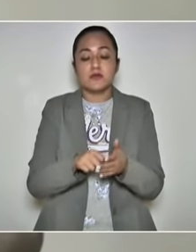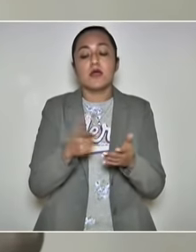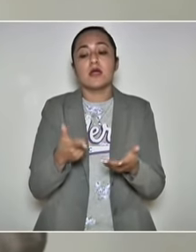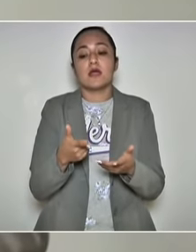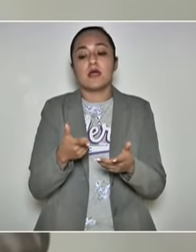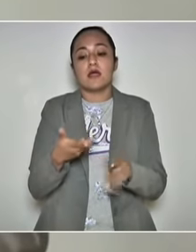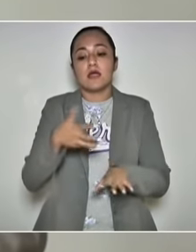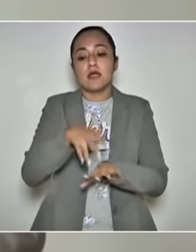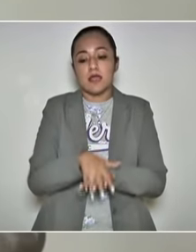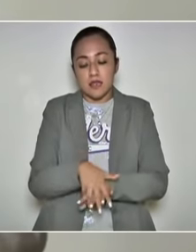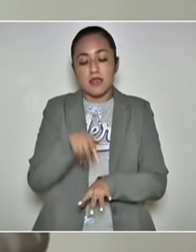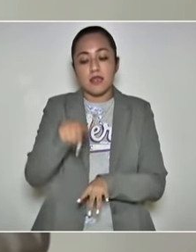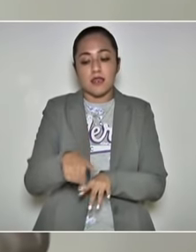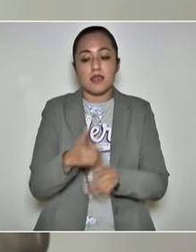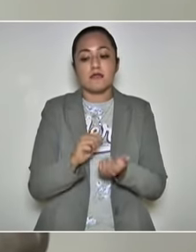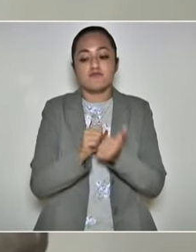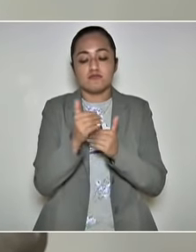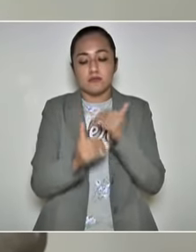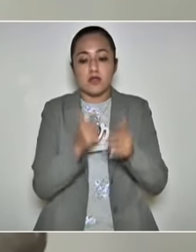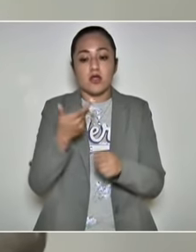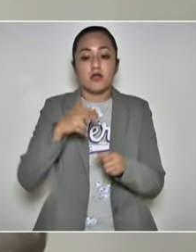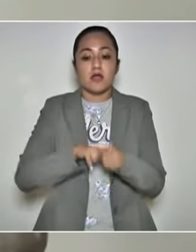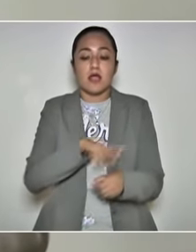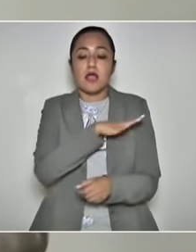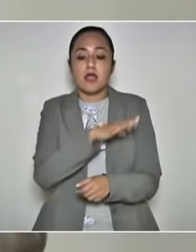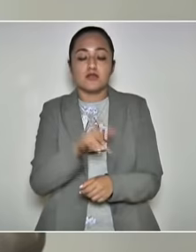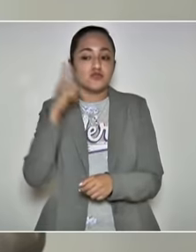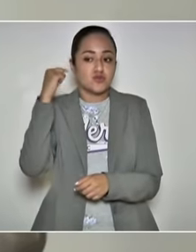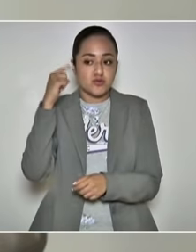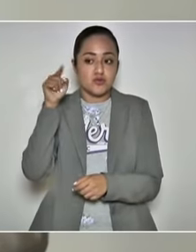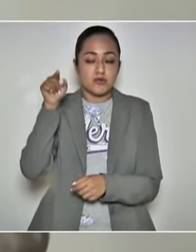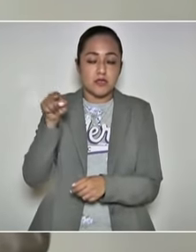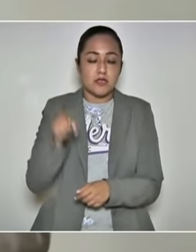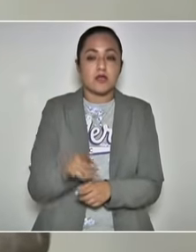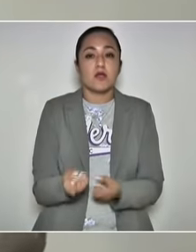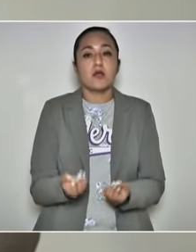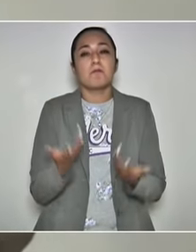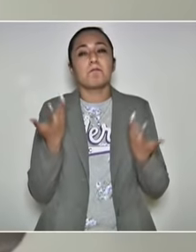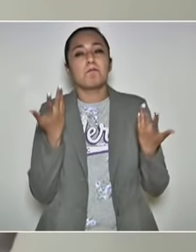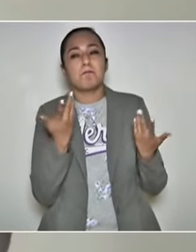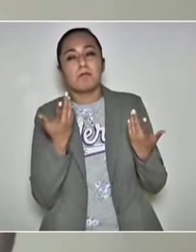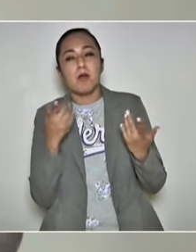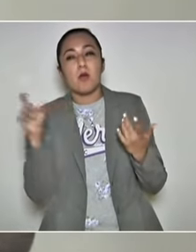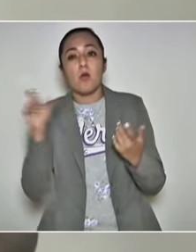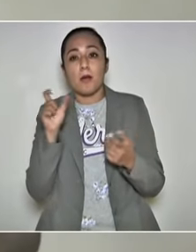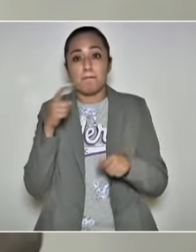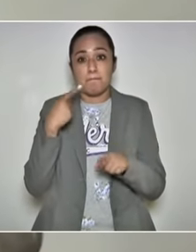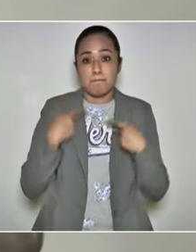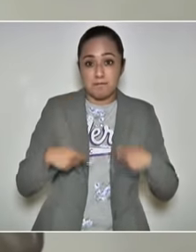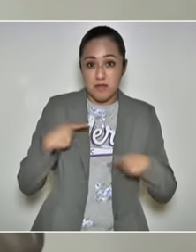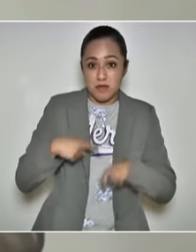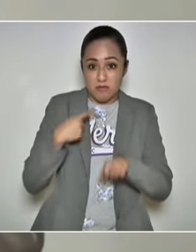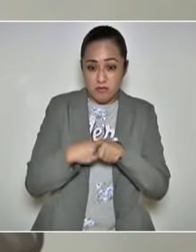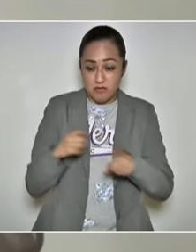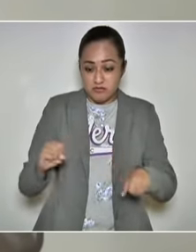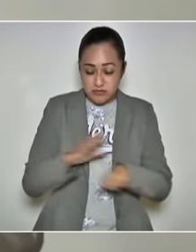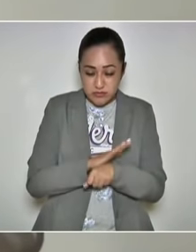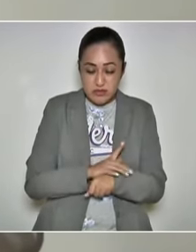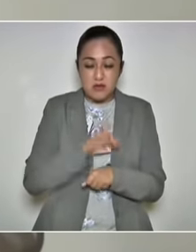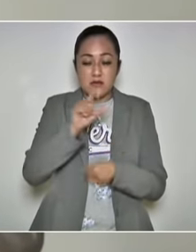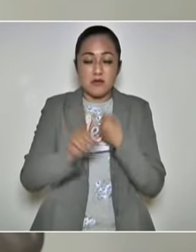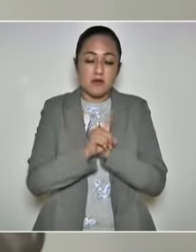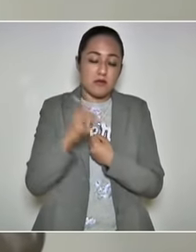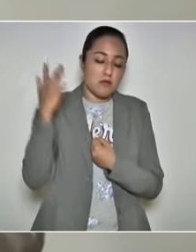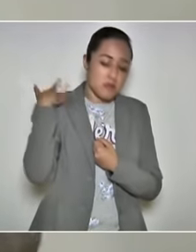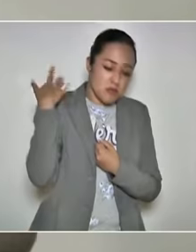Rehabilitación, es en el Hospital General de Cholula. Generalmente son secuelas que quedan a nivel pulmonar, a nivel